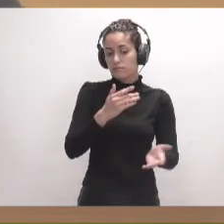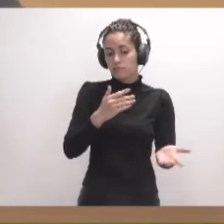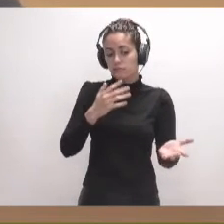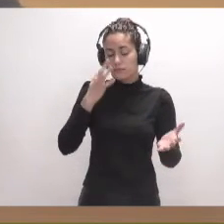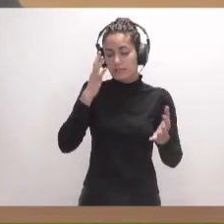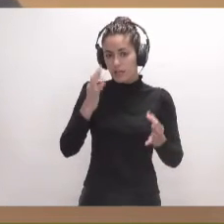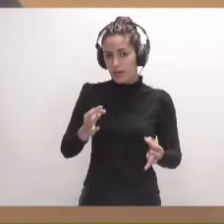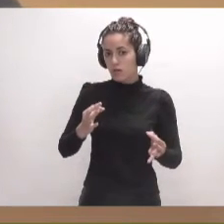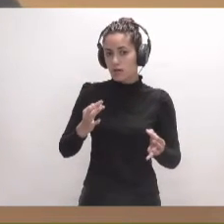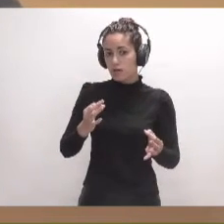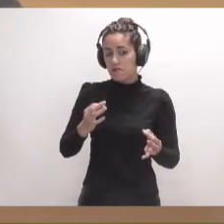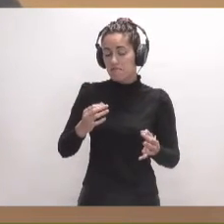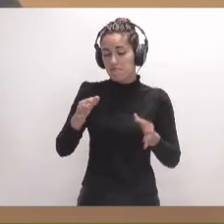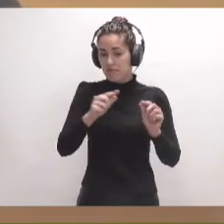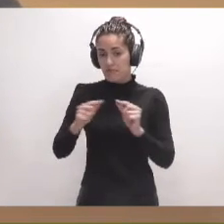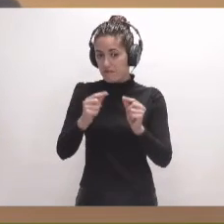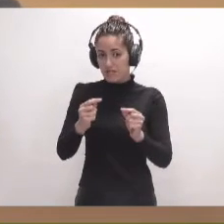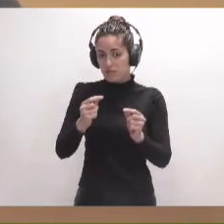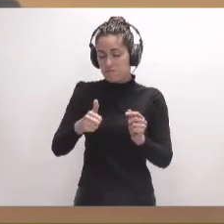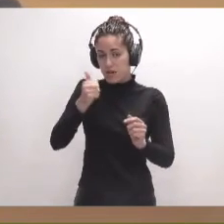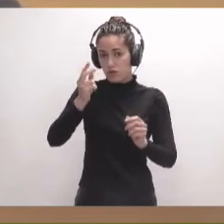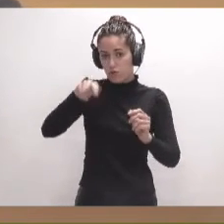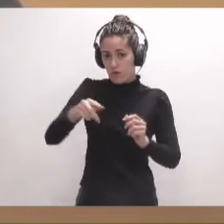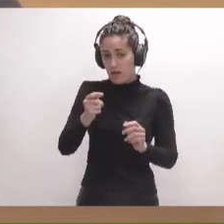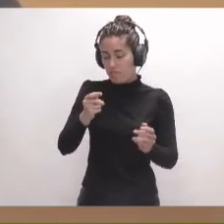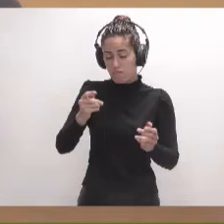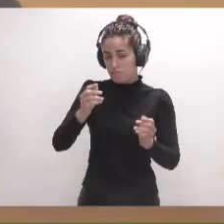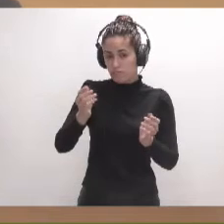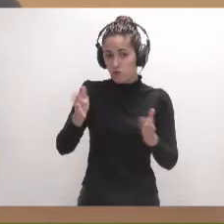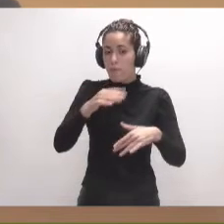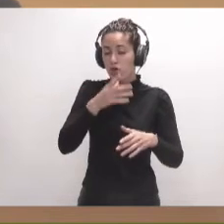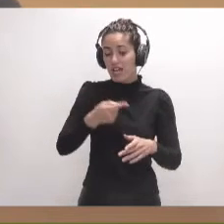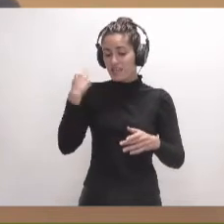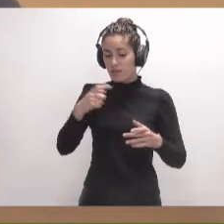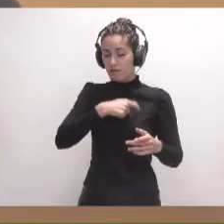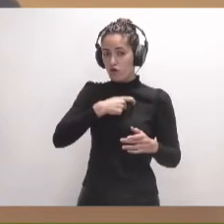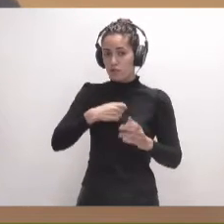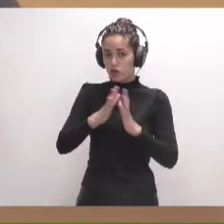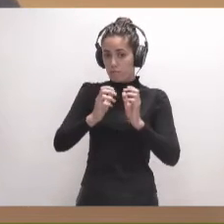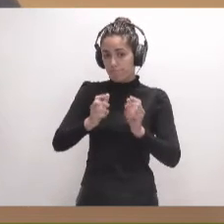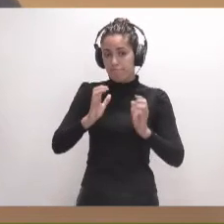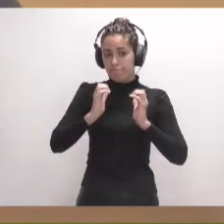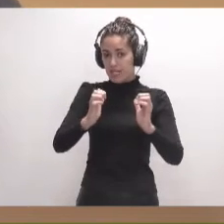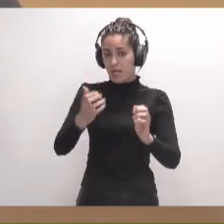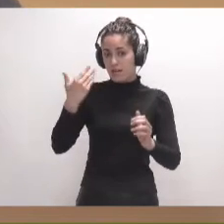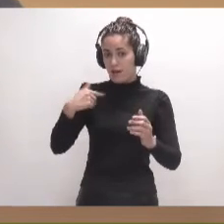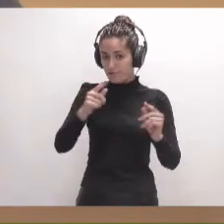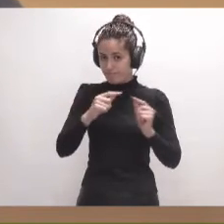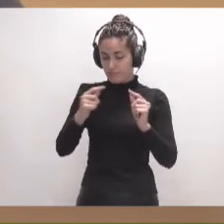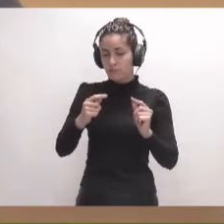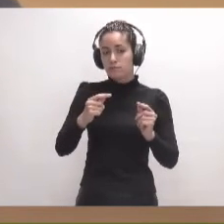creo que haya lugar para más debate, teniendo en cuenta que ayer ya se debatió en comisión plenaria. Si les parece, y